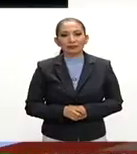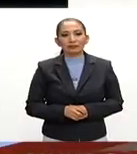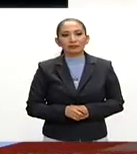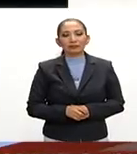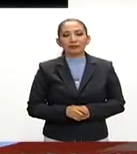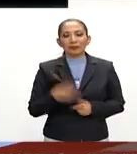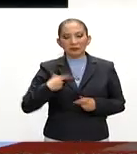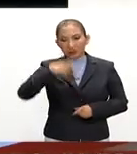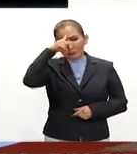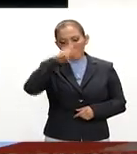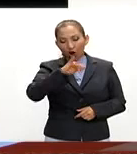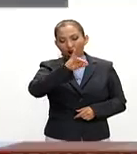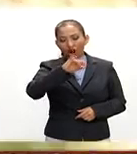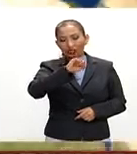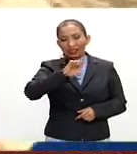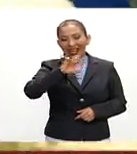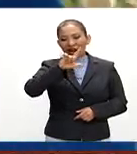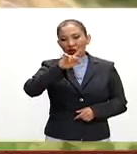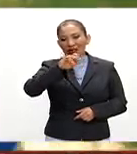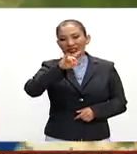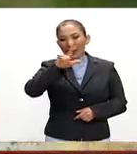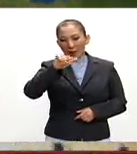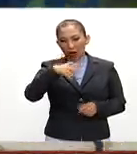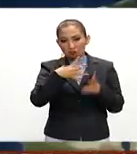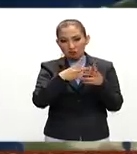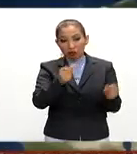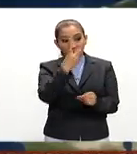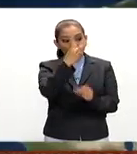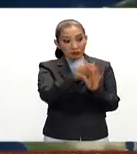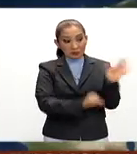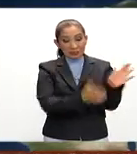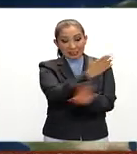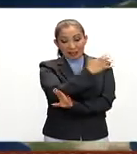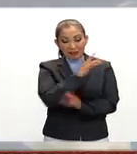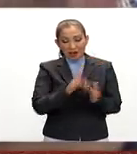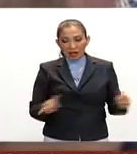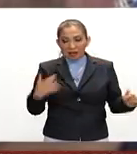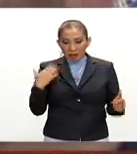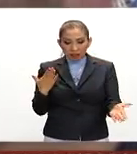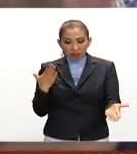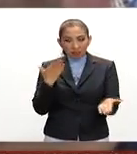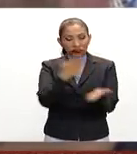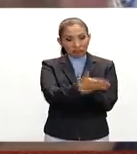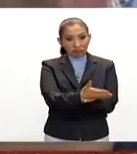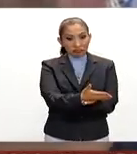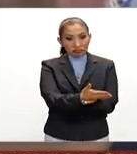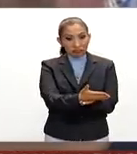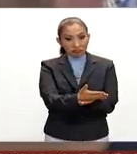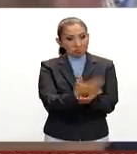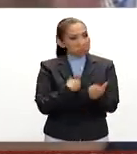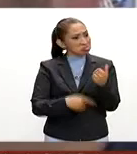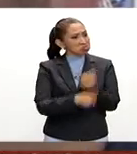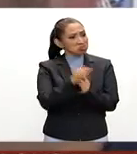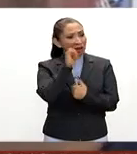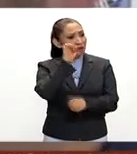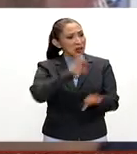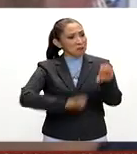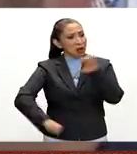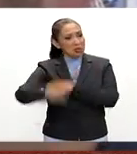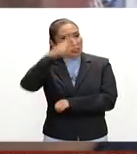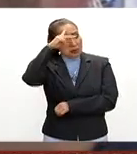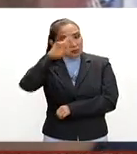El mexicano José Luis Zamora que había desaparecido hace dos meses en Francia se presentó sin ningún problema en la embajada